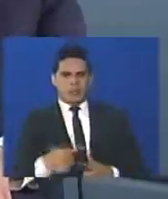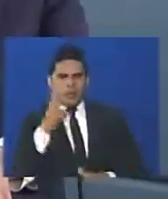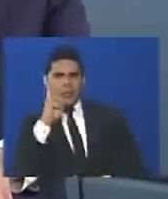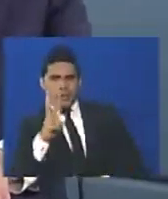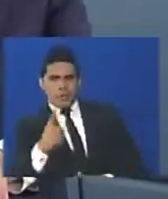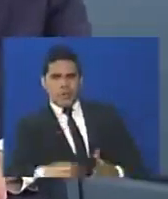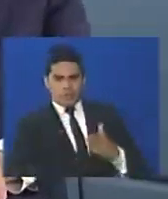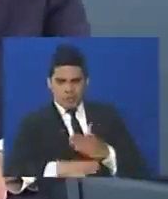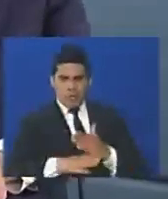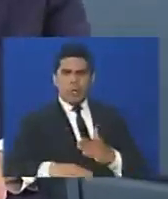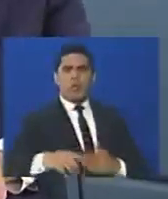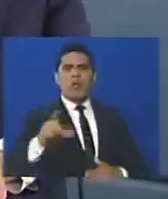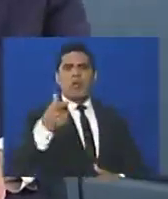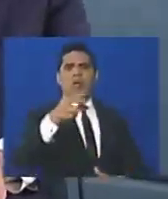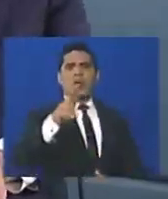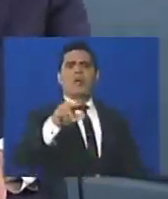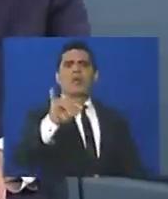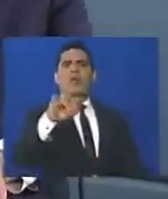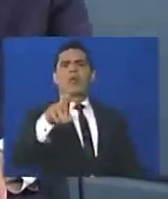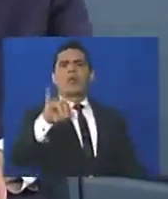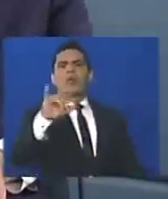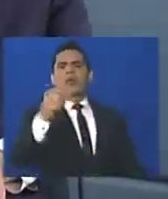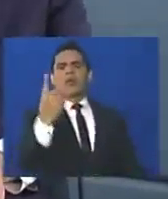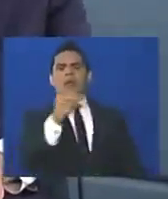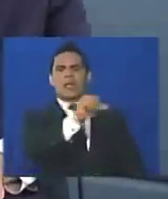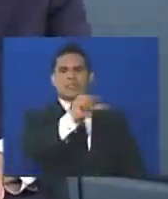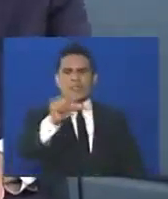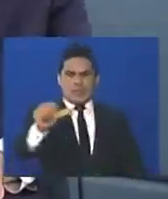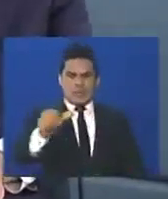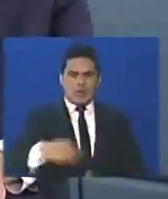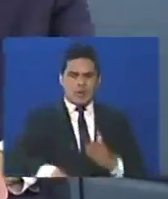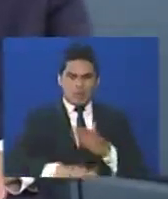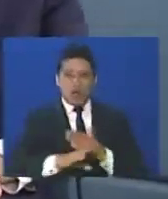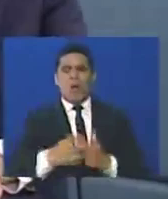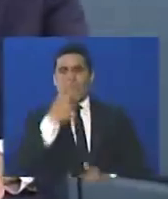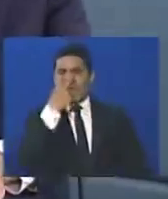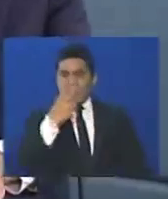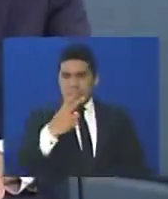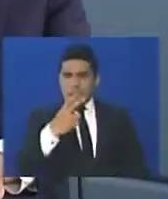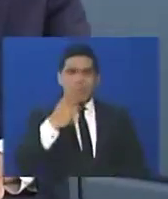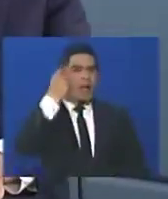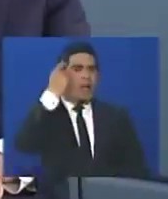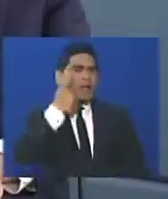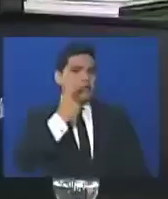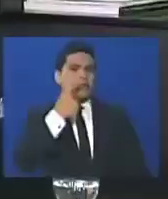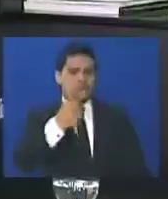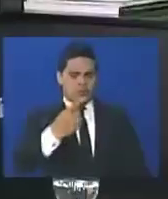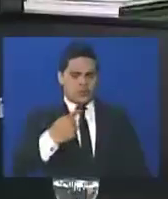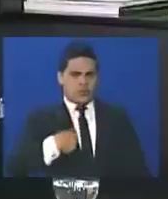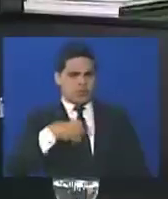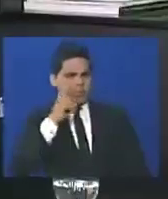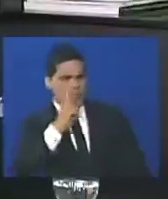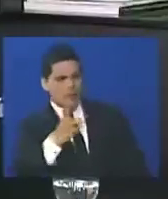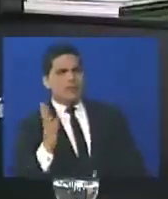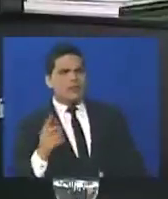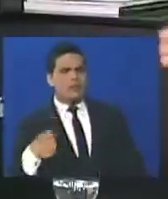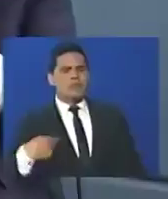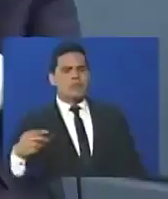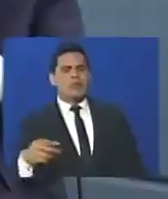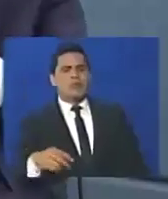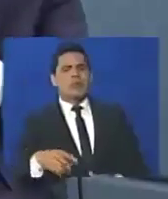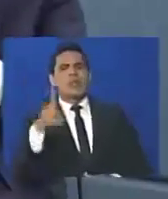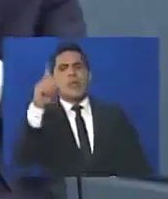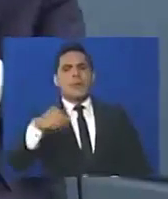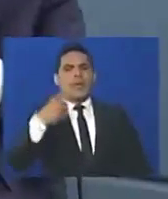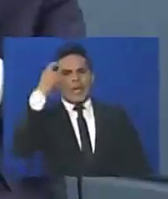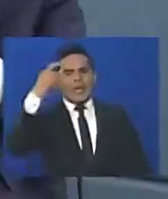estuvo en Guiria, hace cuestión de una semana en el municipio Valdés del estado Sucre, y yo coincidencialmente estuve en